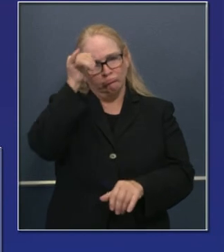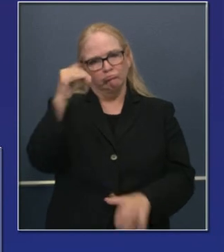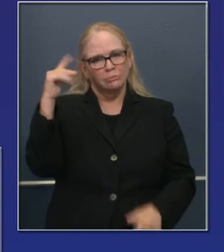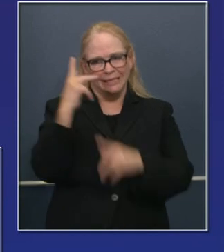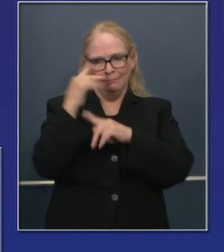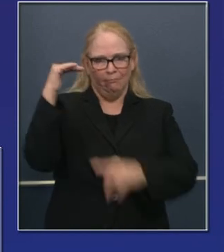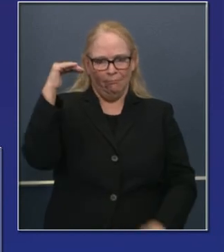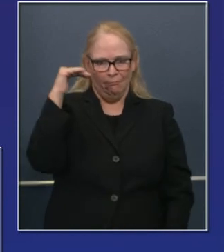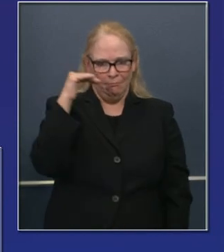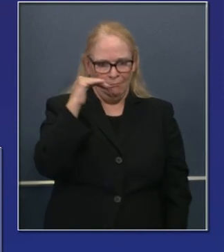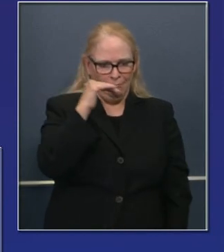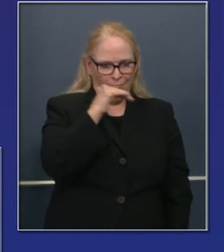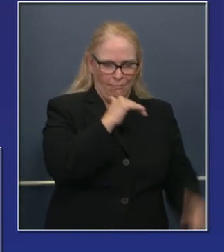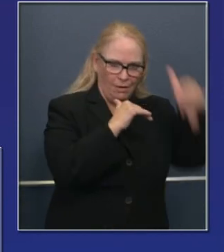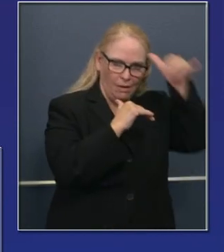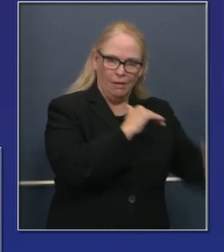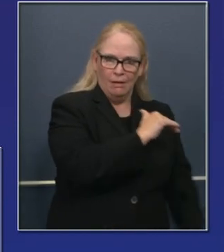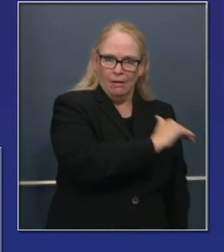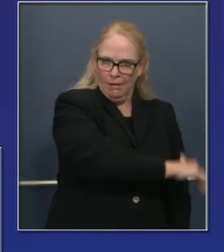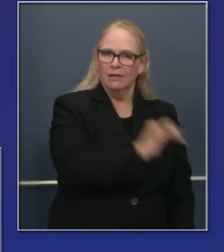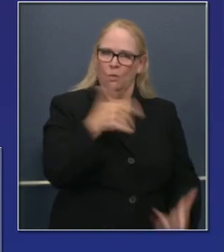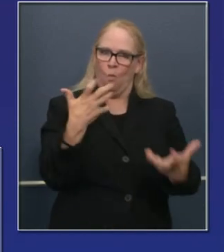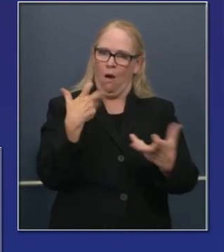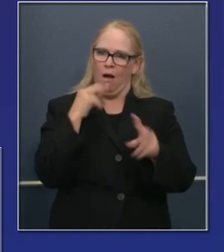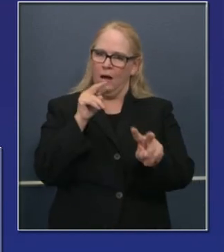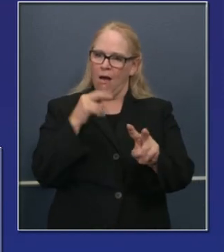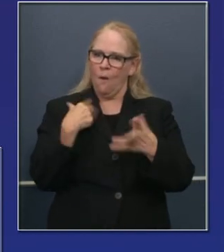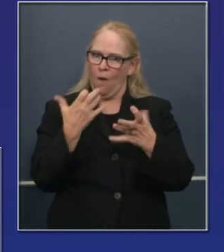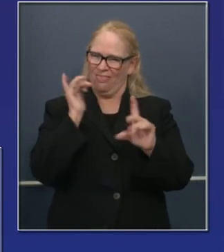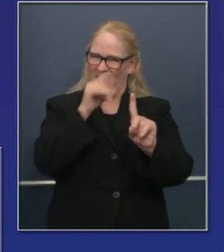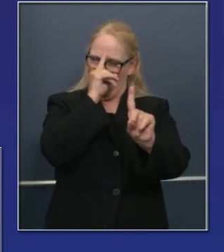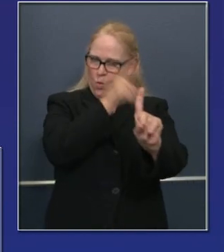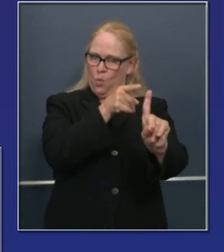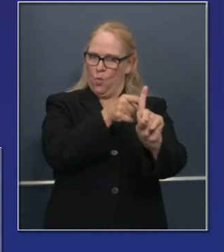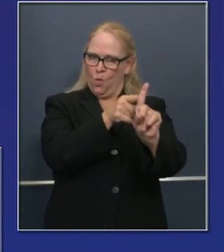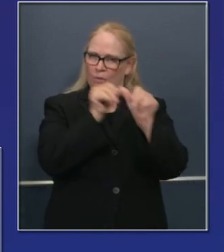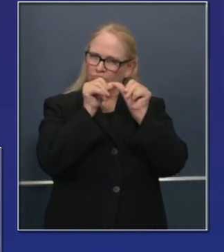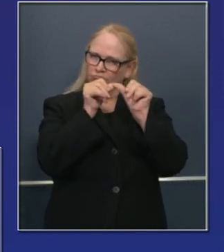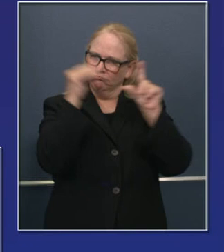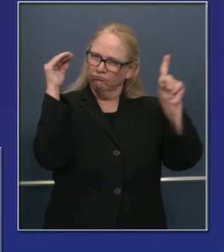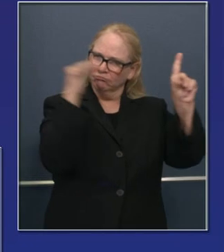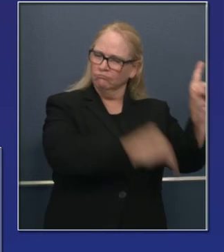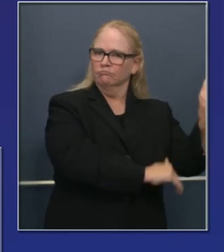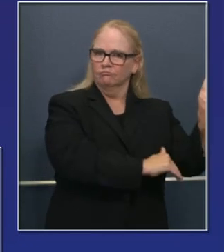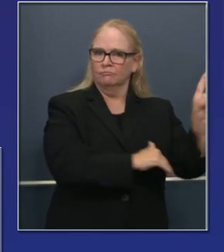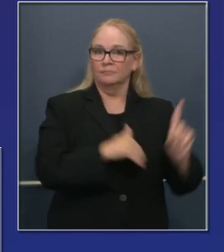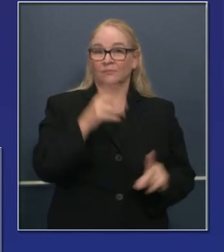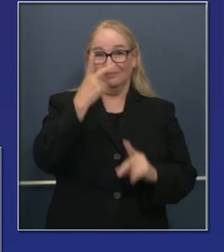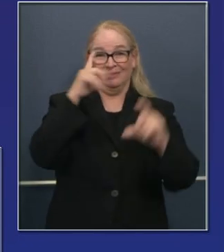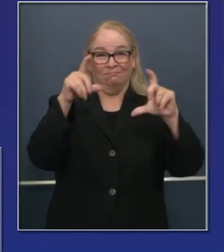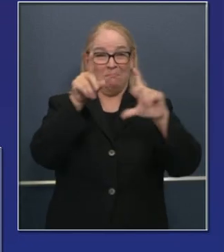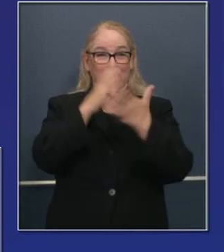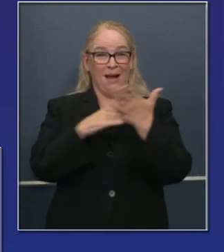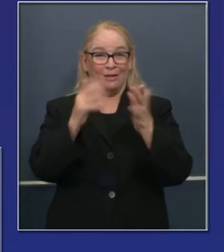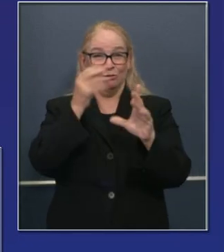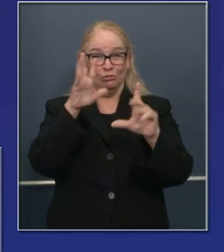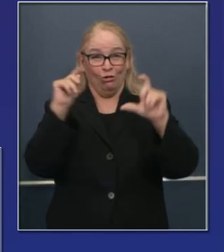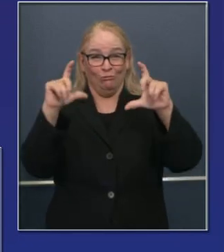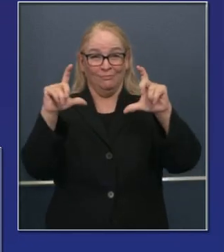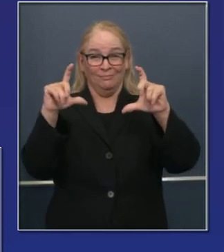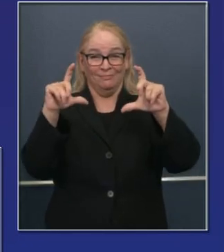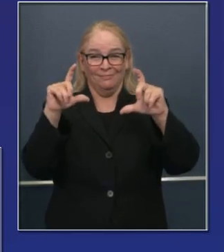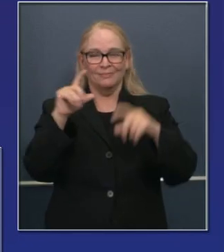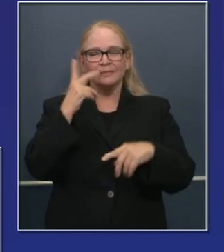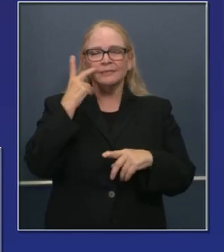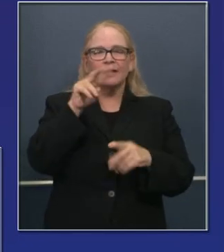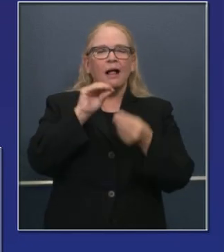constante que todos queremos ver. Capacidad de cuidados críticos en California. Como pueden ver en esta transparencia,